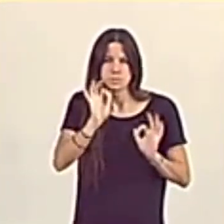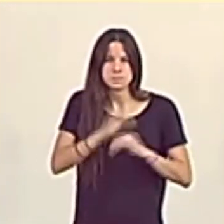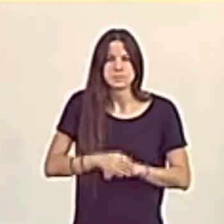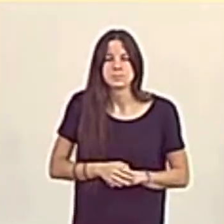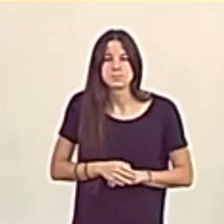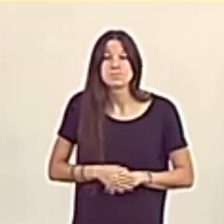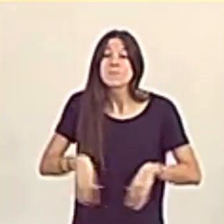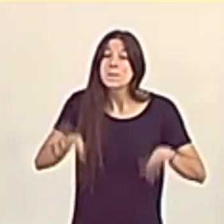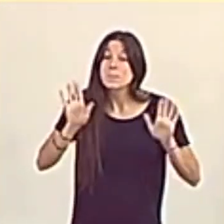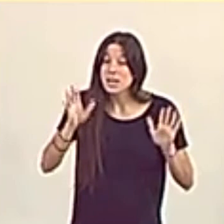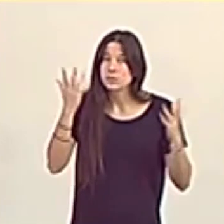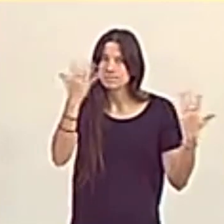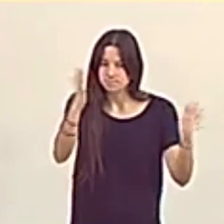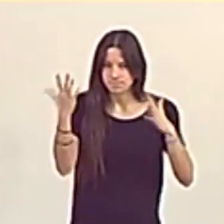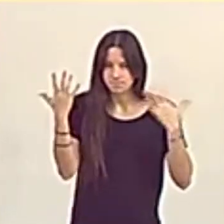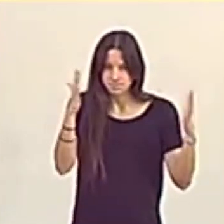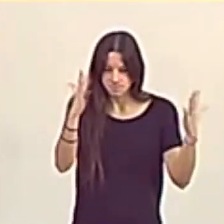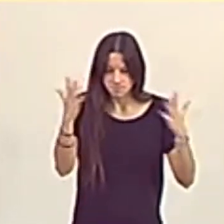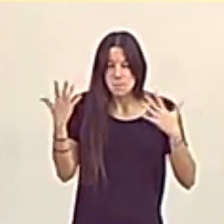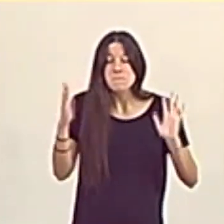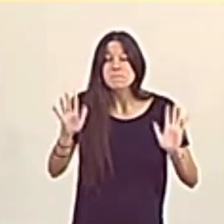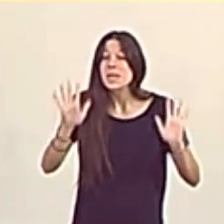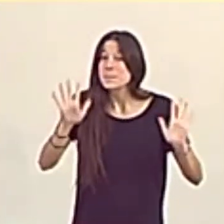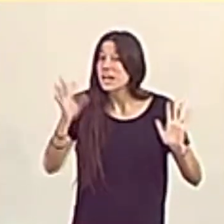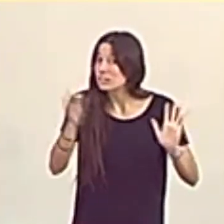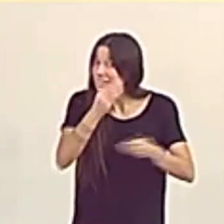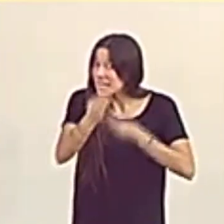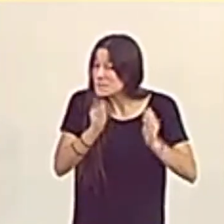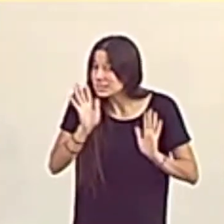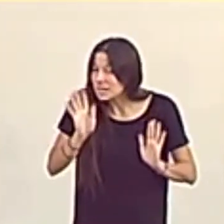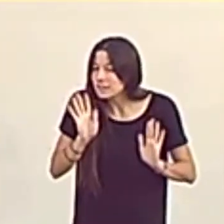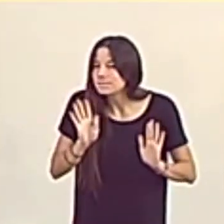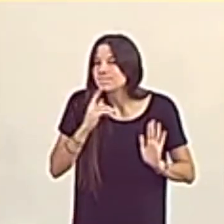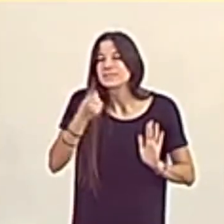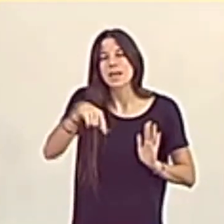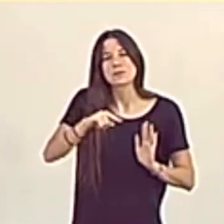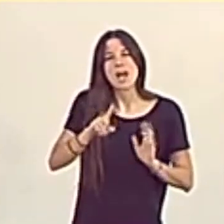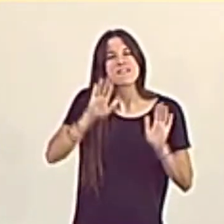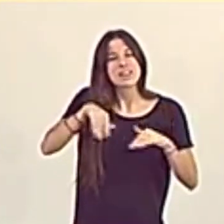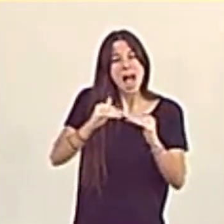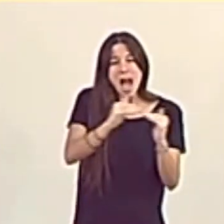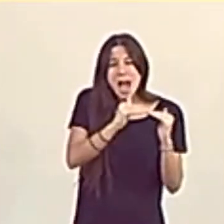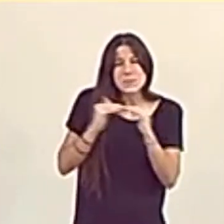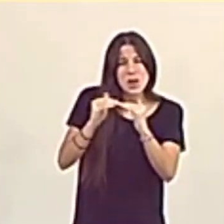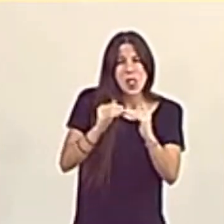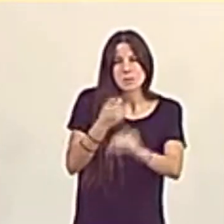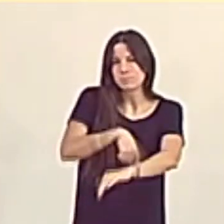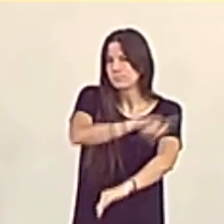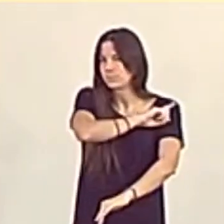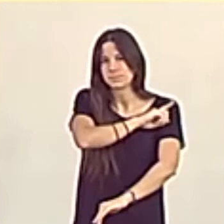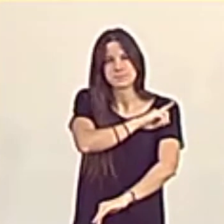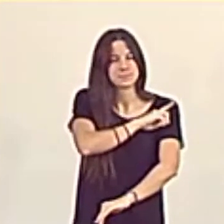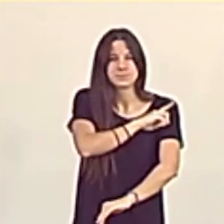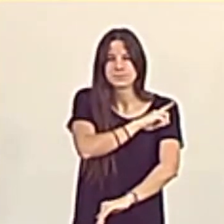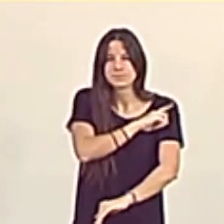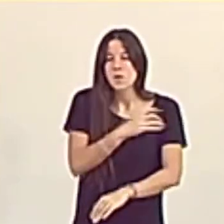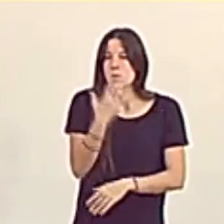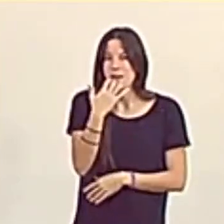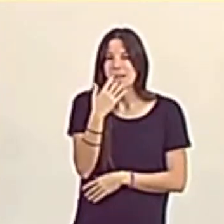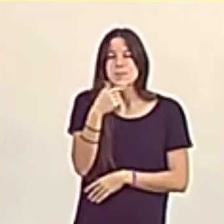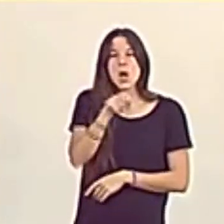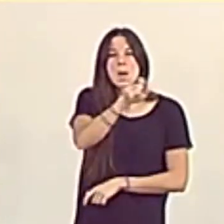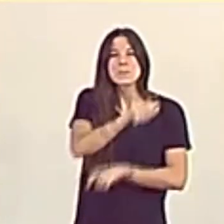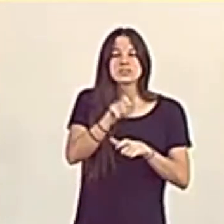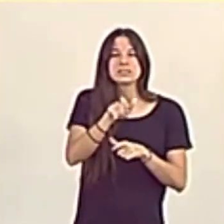Lo que pasa es que se van a pasar de frenada a armonizando, señora Montero. Por ejemplo, a los 18